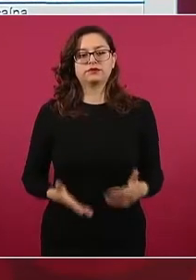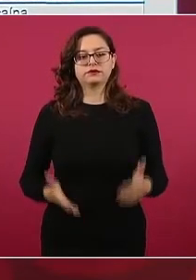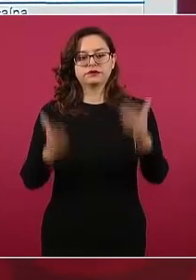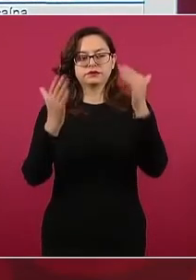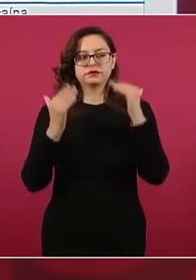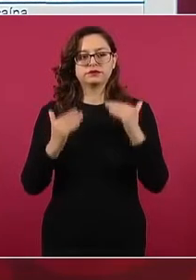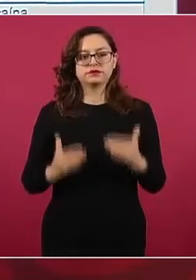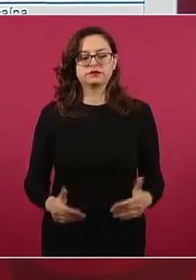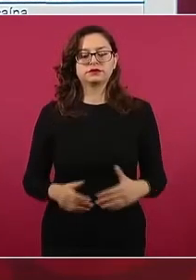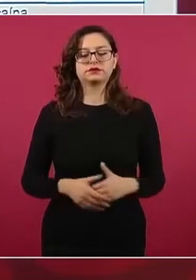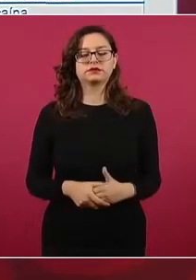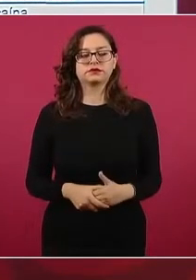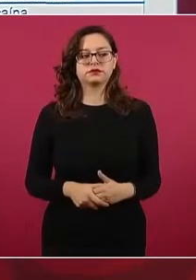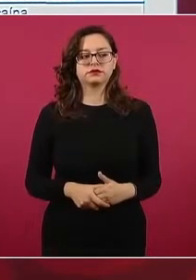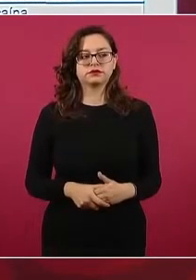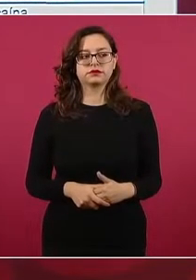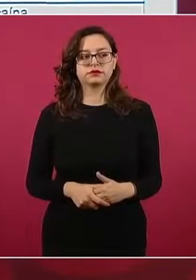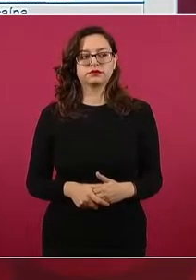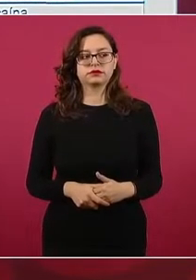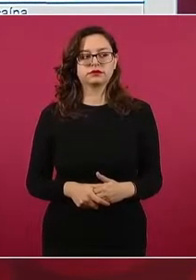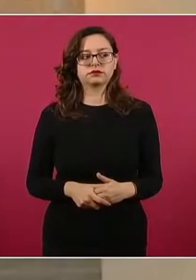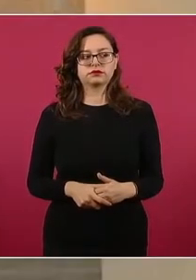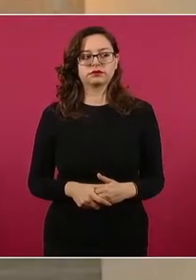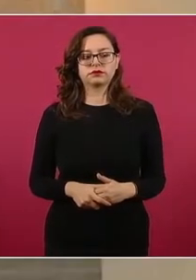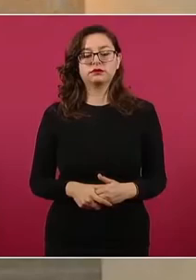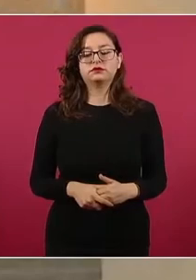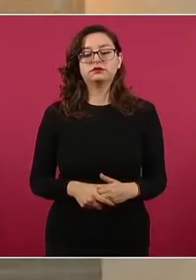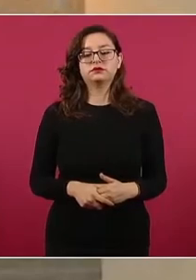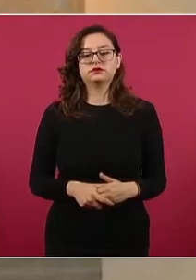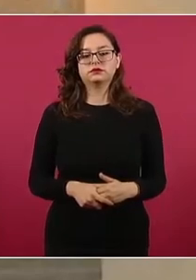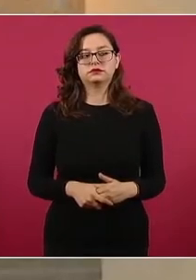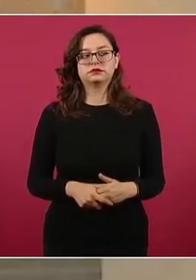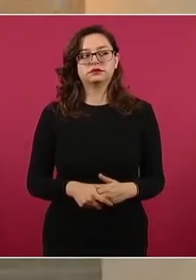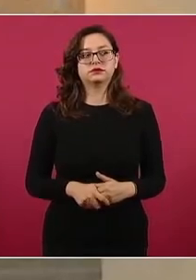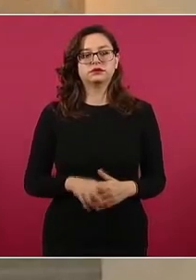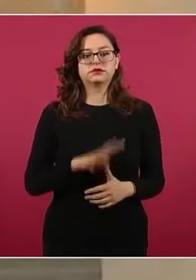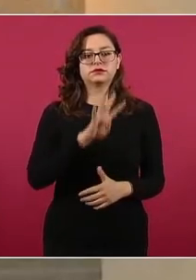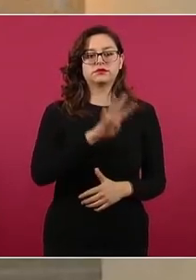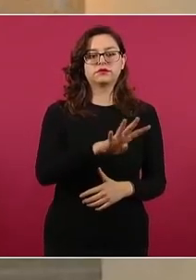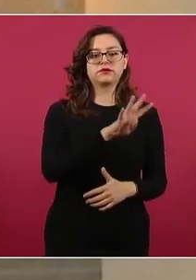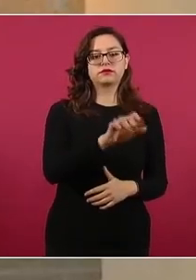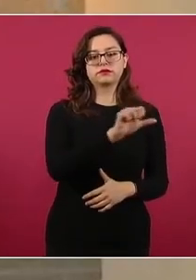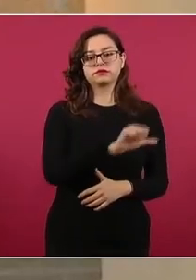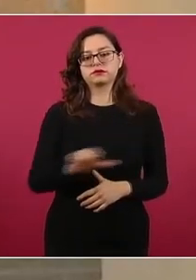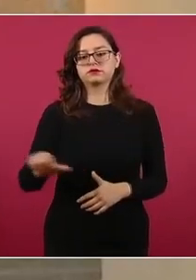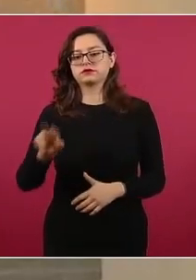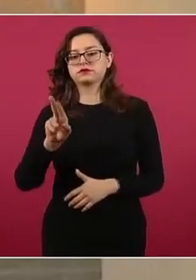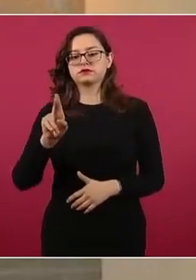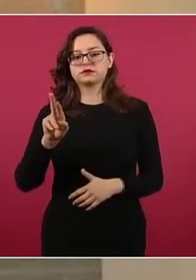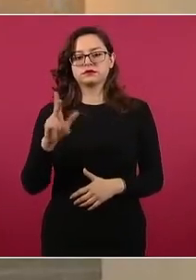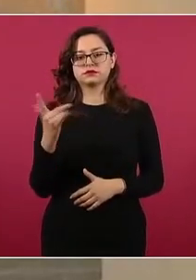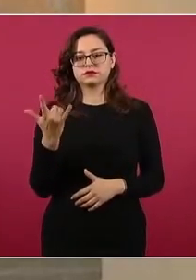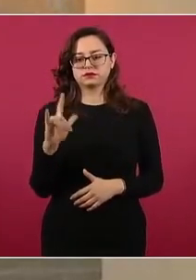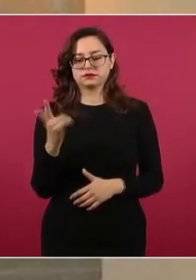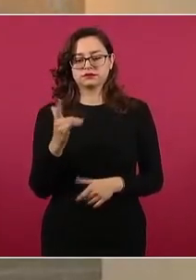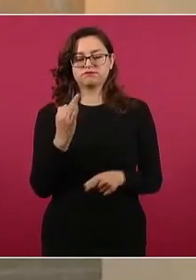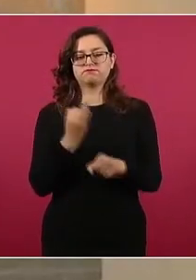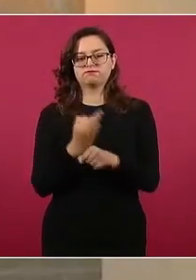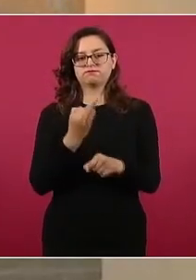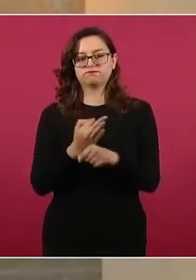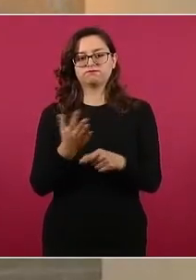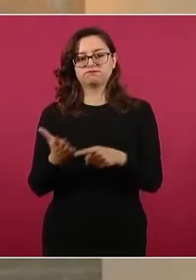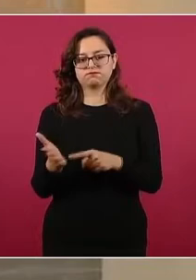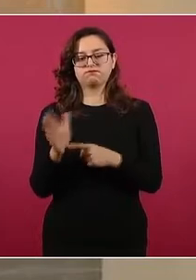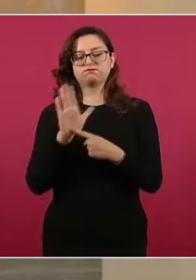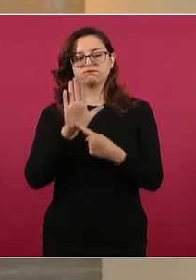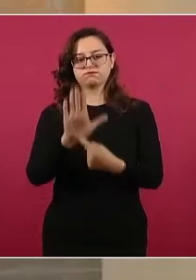También informar que entre los días 19 al 25 de julio, que es el periodo que se informa en